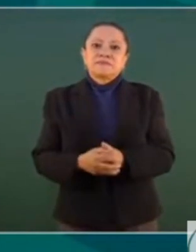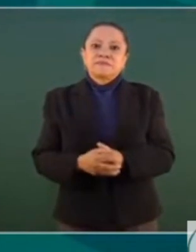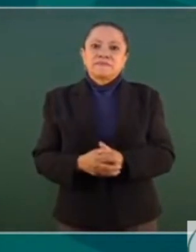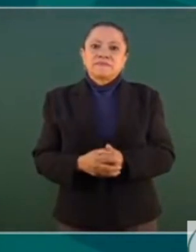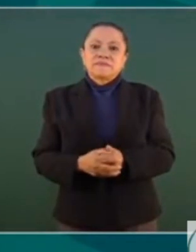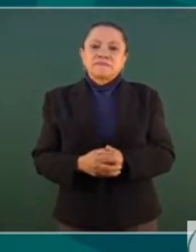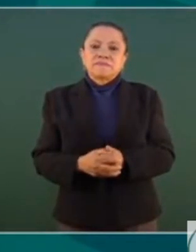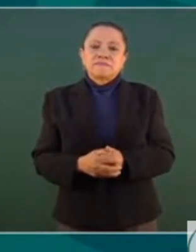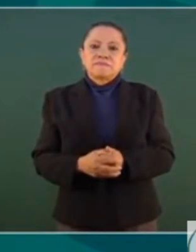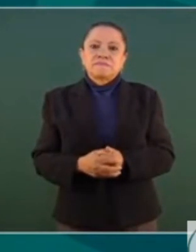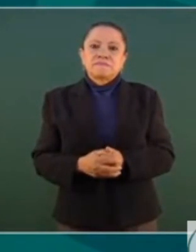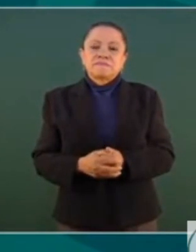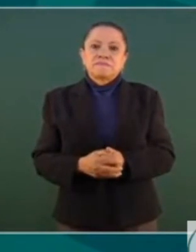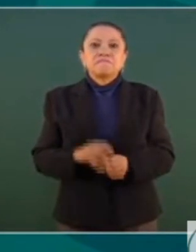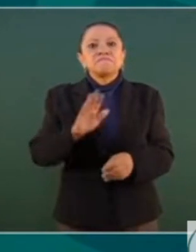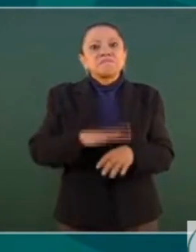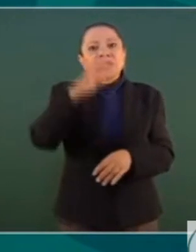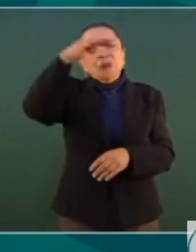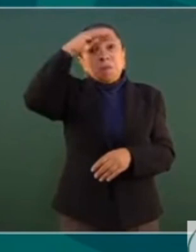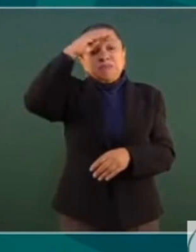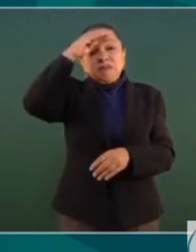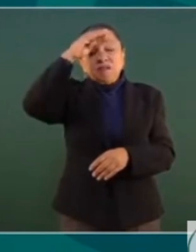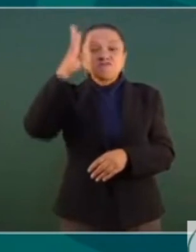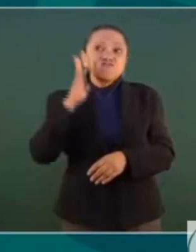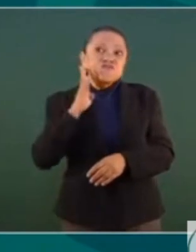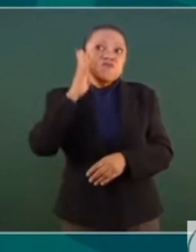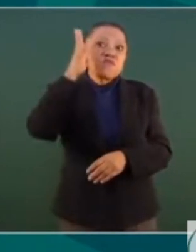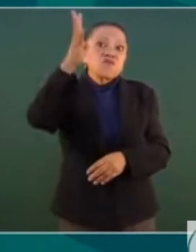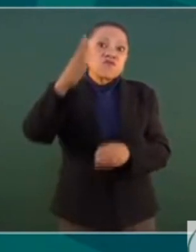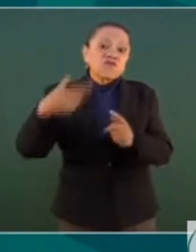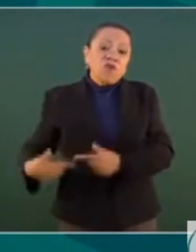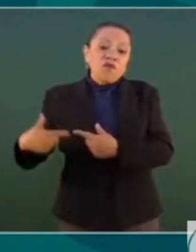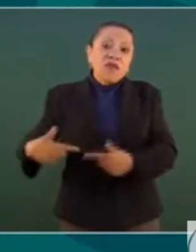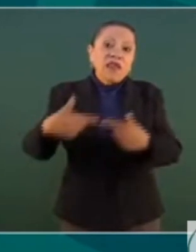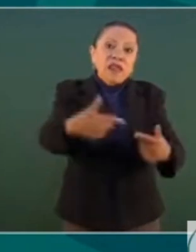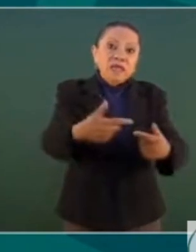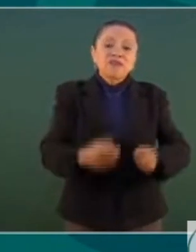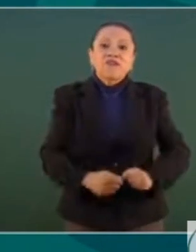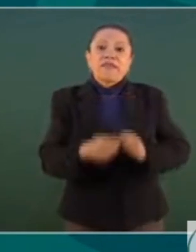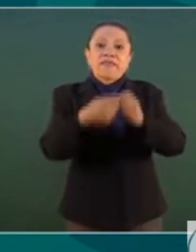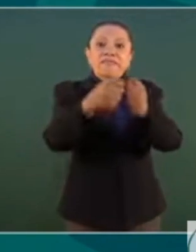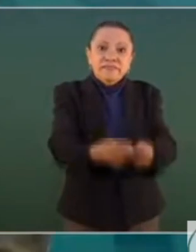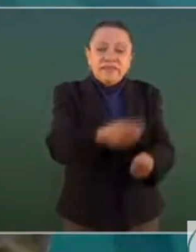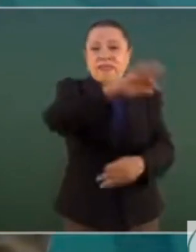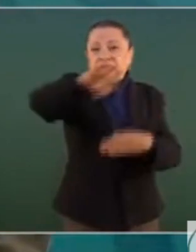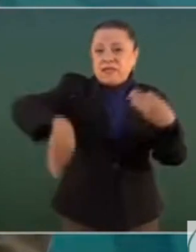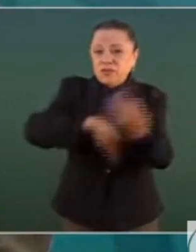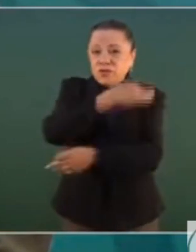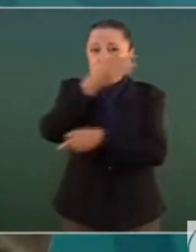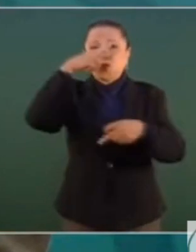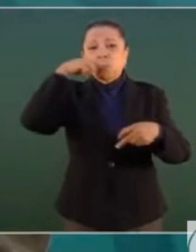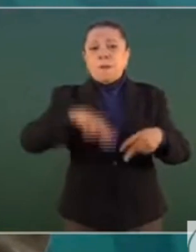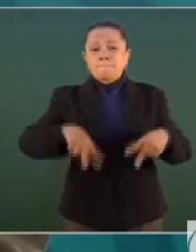sobre todo pensando en las nuevas generaciones, dejarles a todos los mexicanos